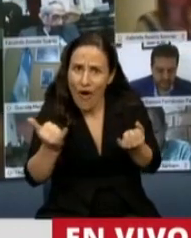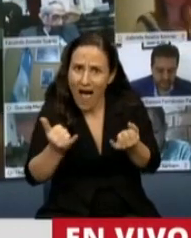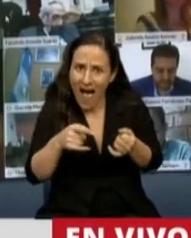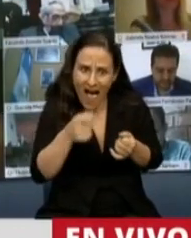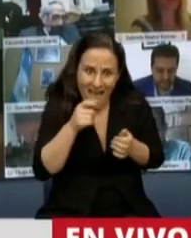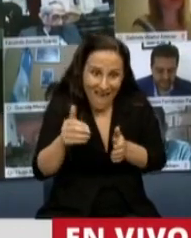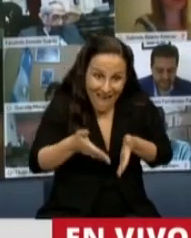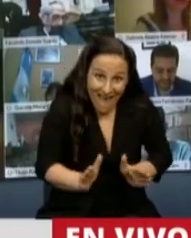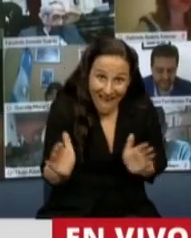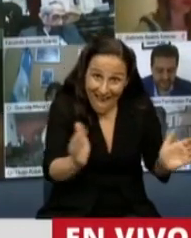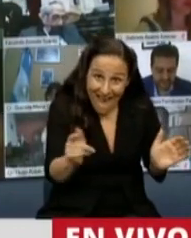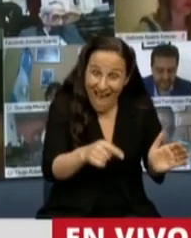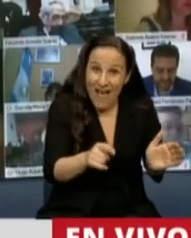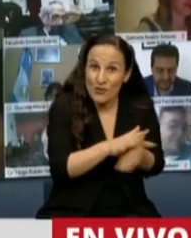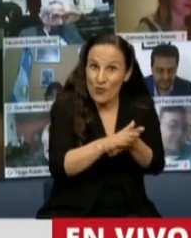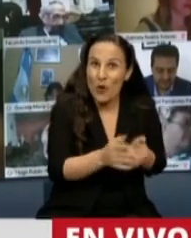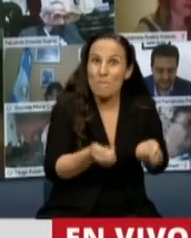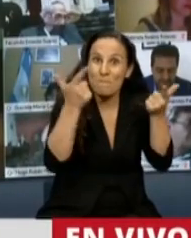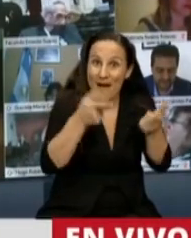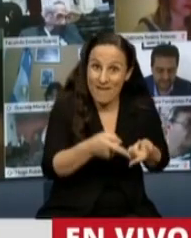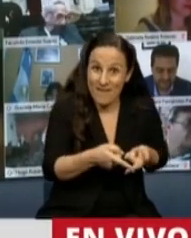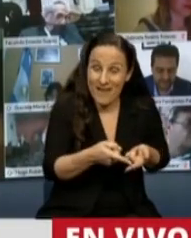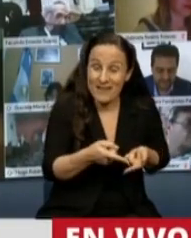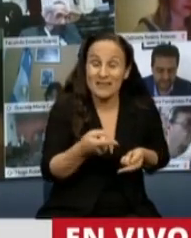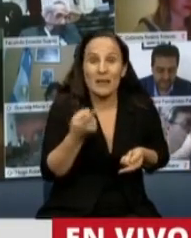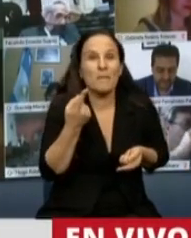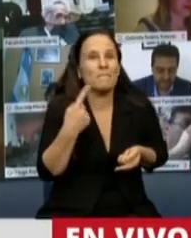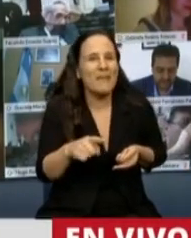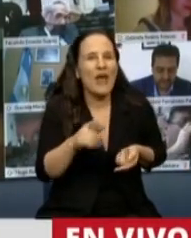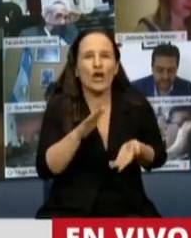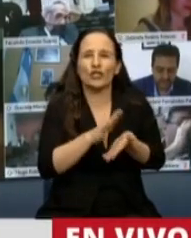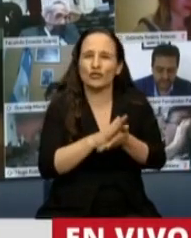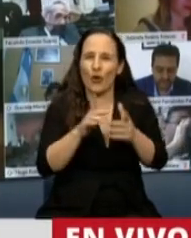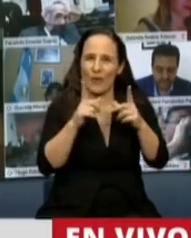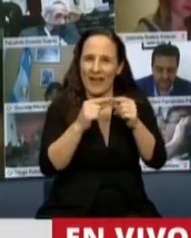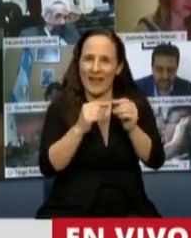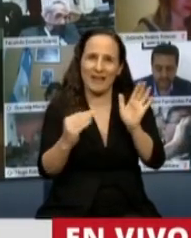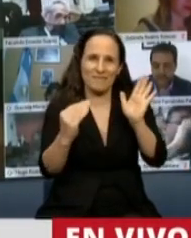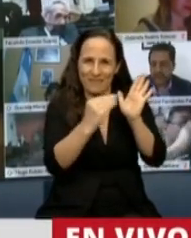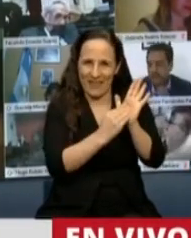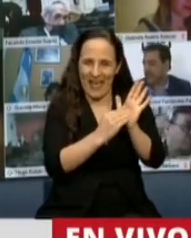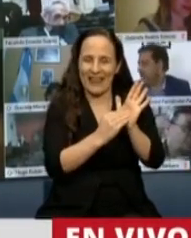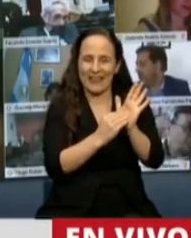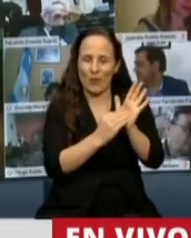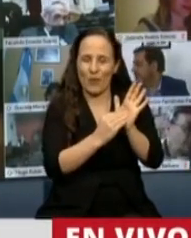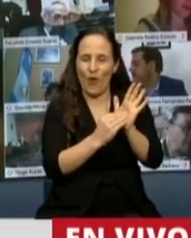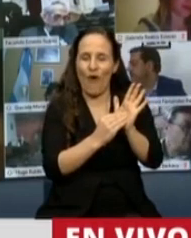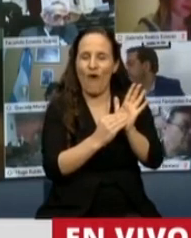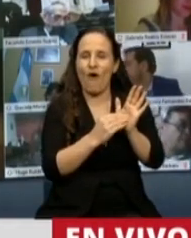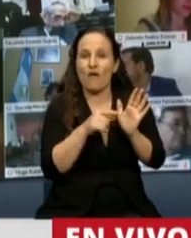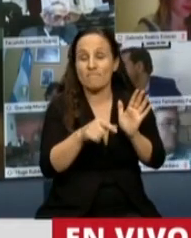temprana edad. Pero refiriéndome en particular a este artículo, la ampliación de este artículo,